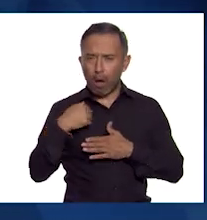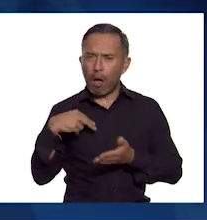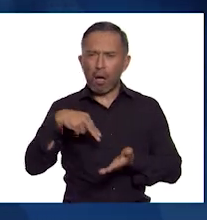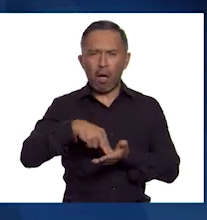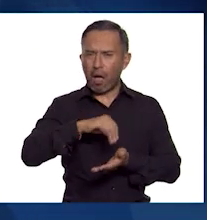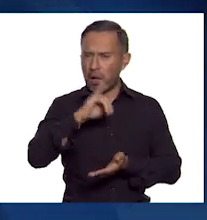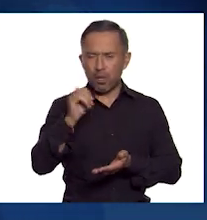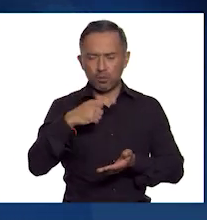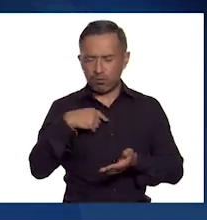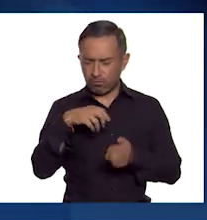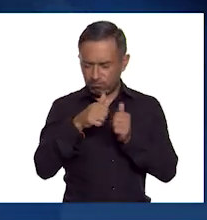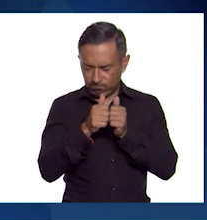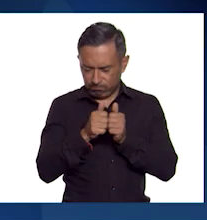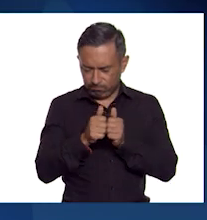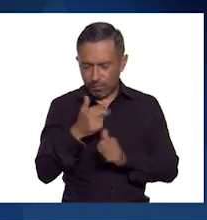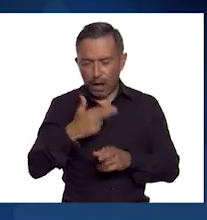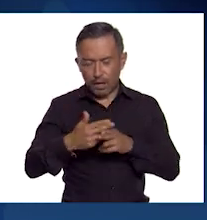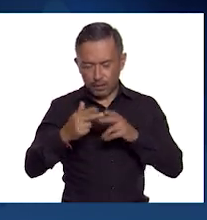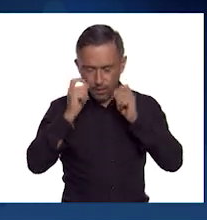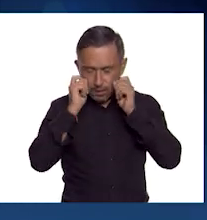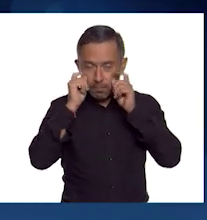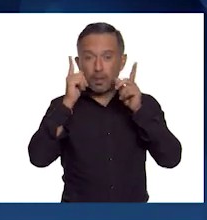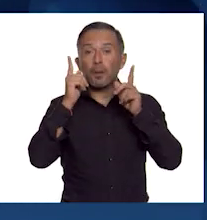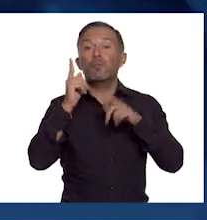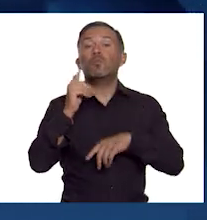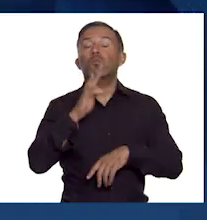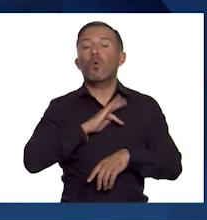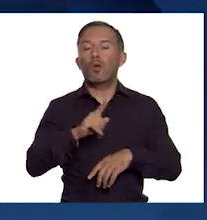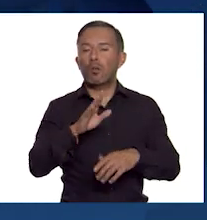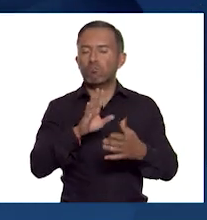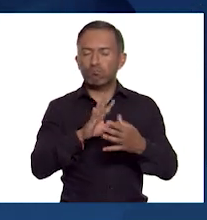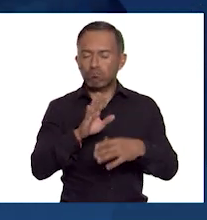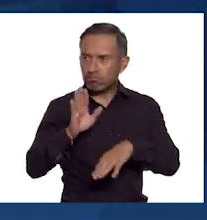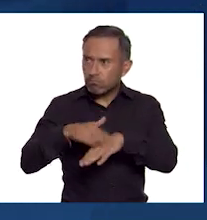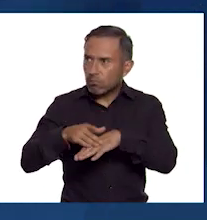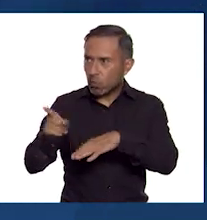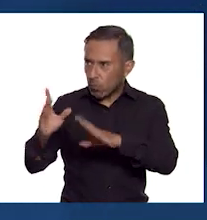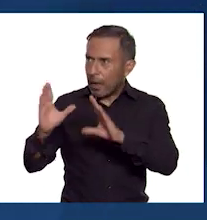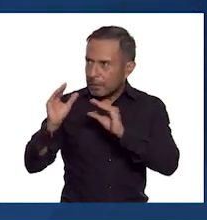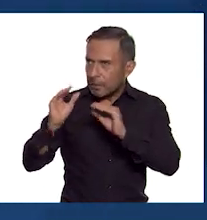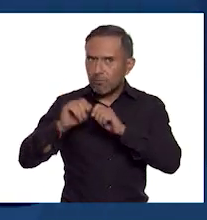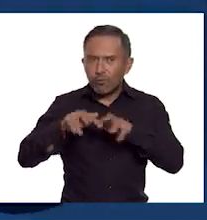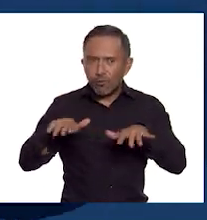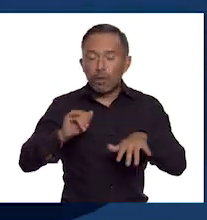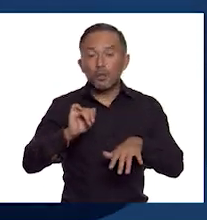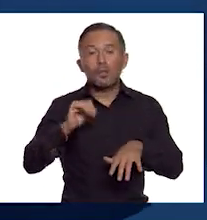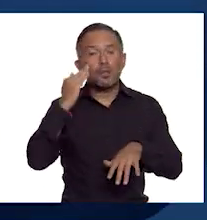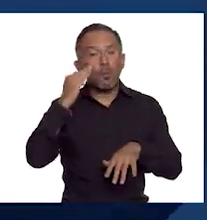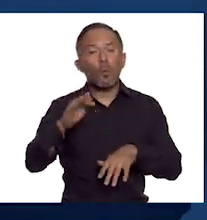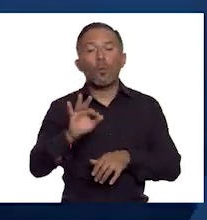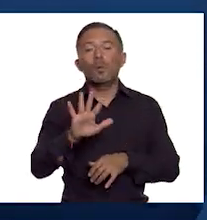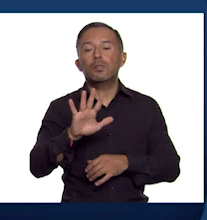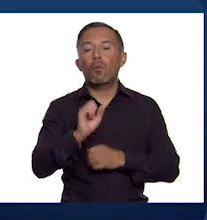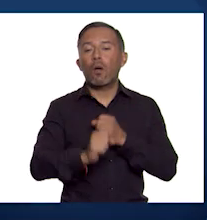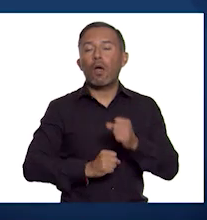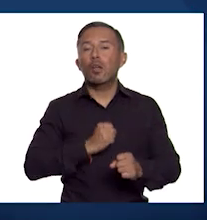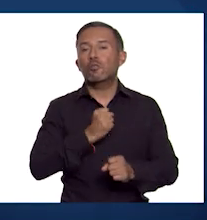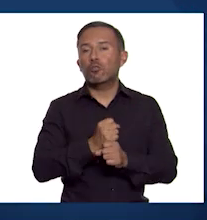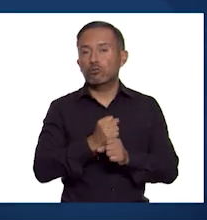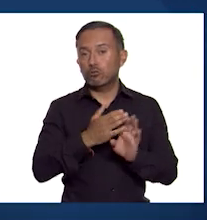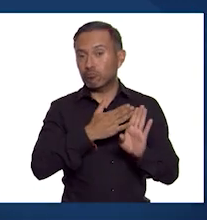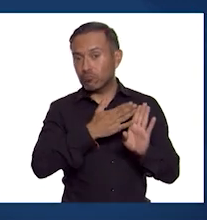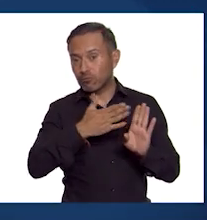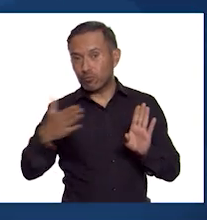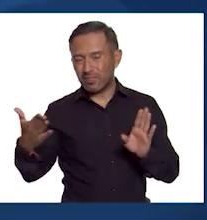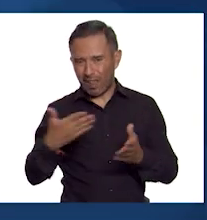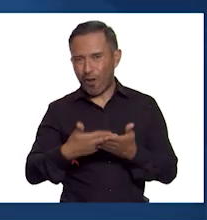despertar. finalmente lo convencen de empezar a dar sus enseñanzas y durante los siguientes 45 años el